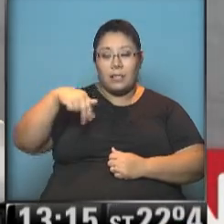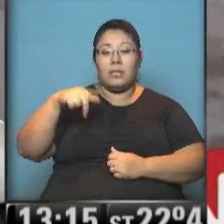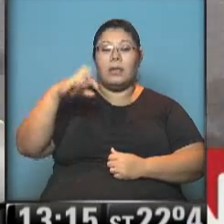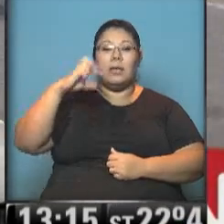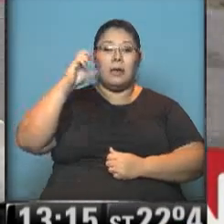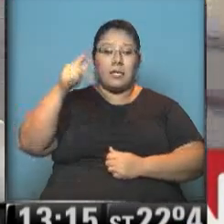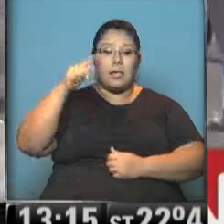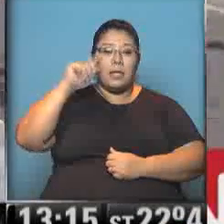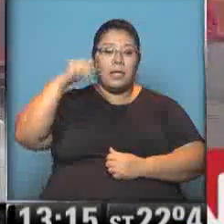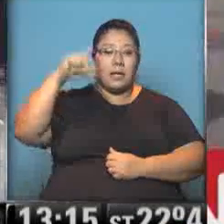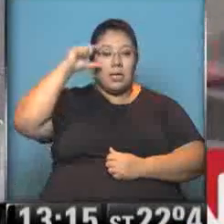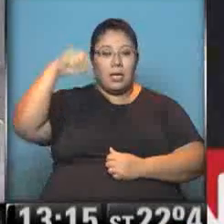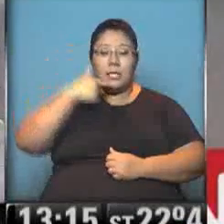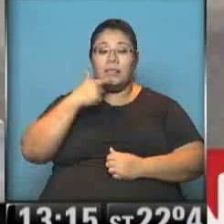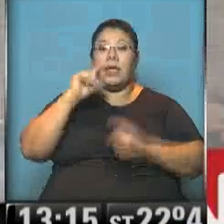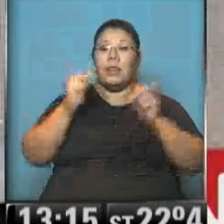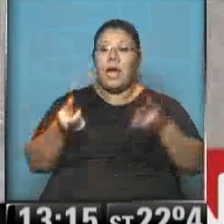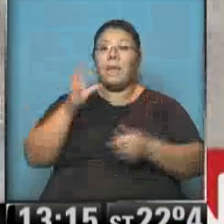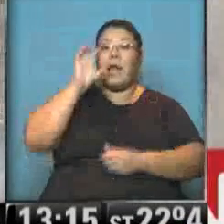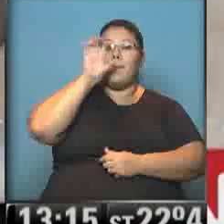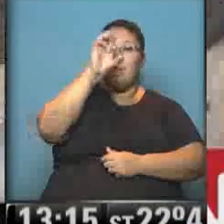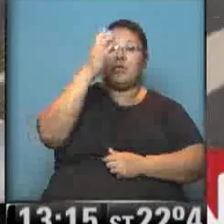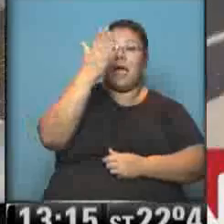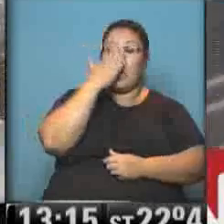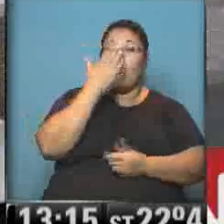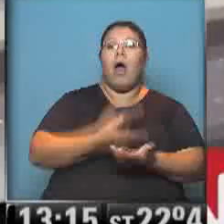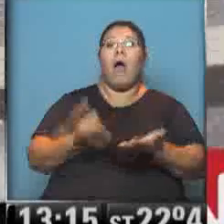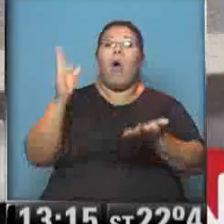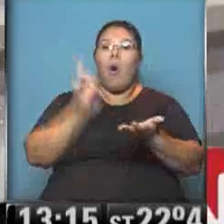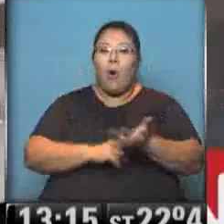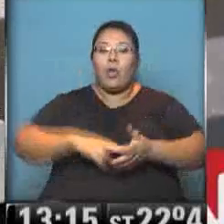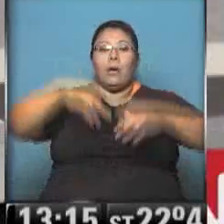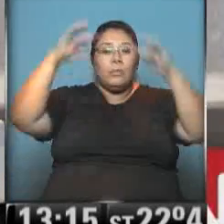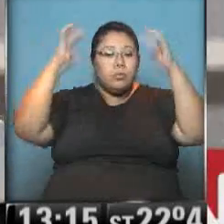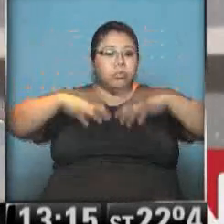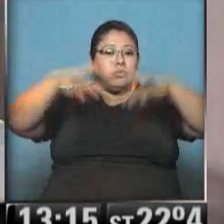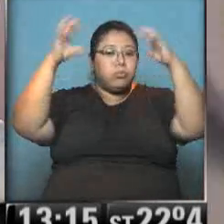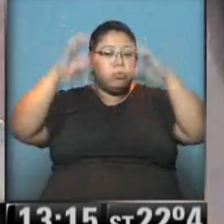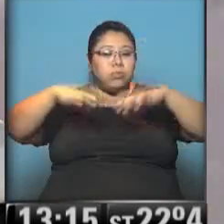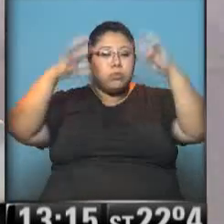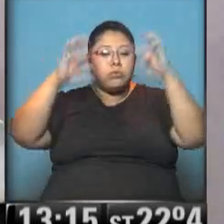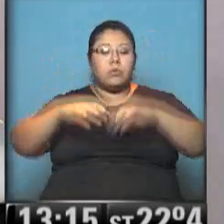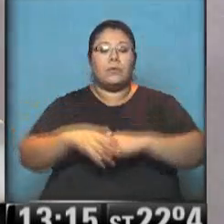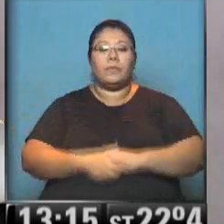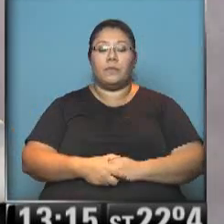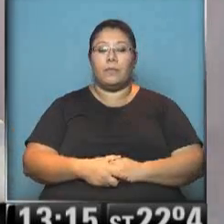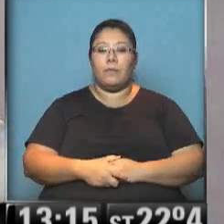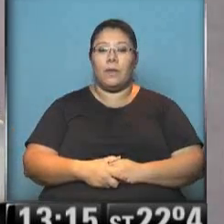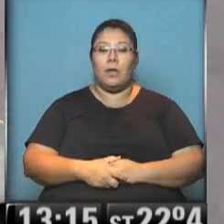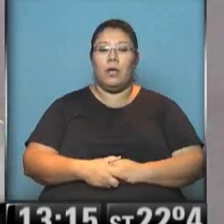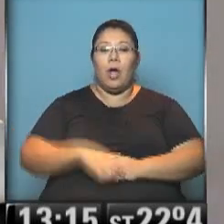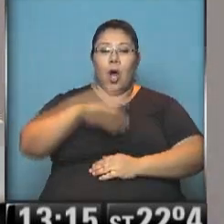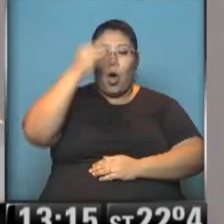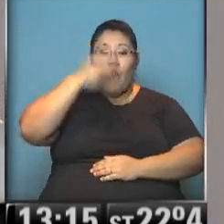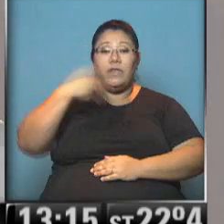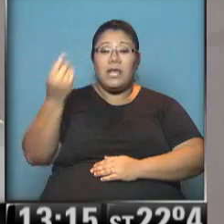La provincia de Córdoba también muy afectada, otra vez nuevas lluvias por primera vez, al menos según los registros oficiales, todos los